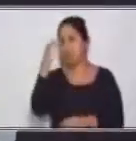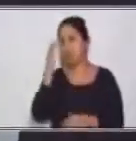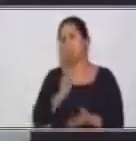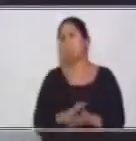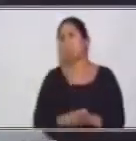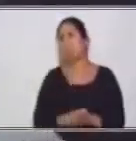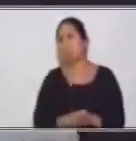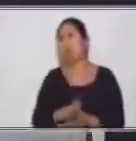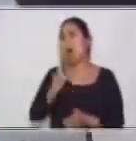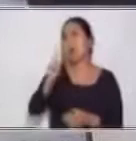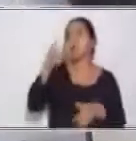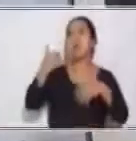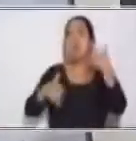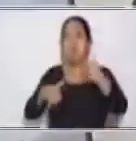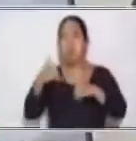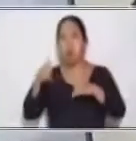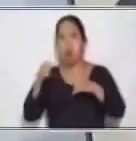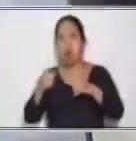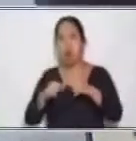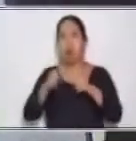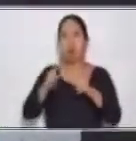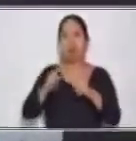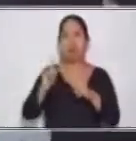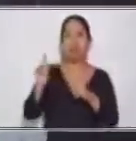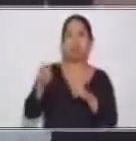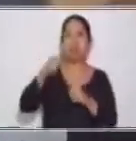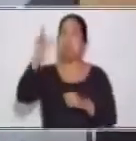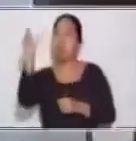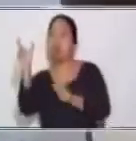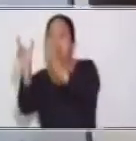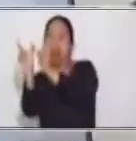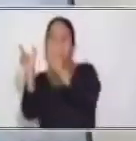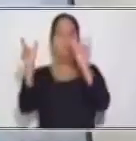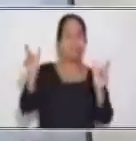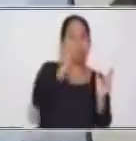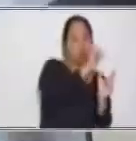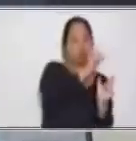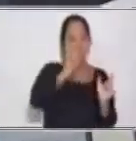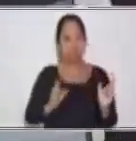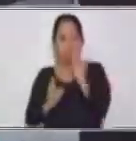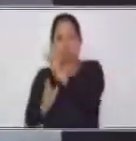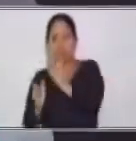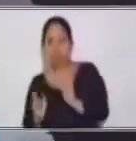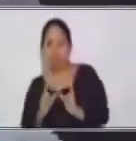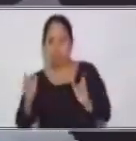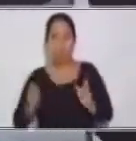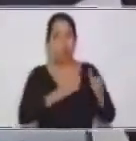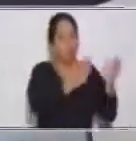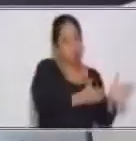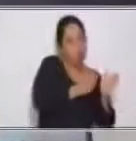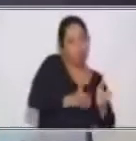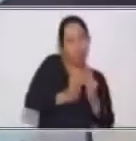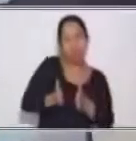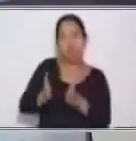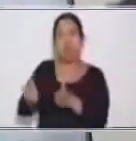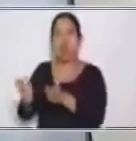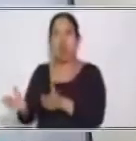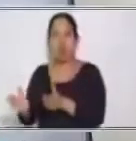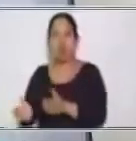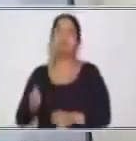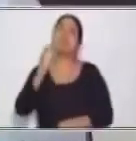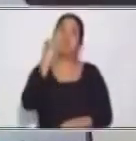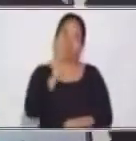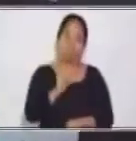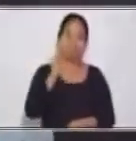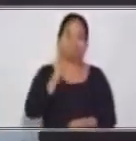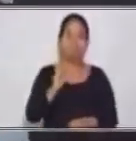es como un juego. El sujeto lo estoy volviendo predicado y del predicado voy a iniciar y tengo que seguir específicamente esta estructura.